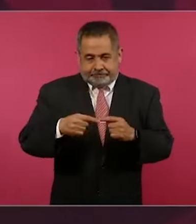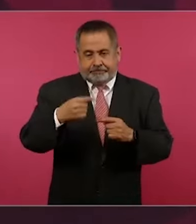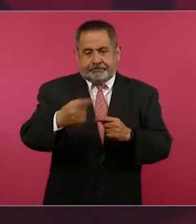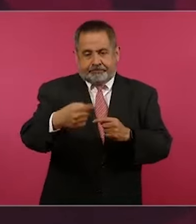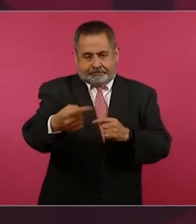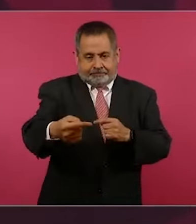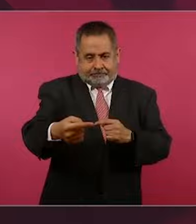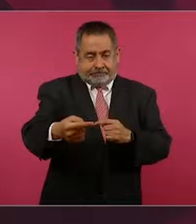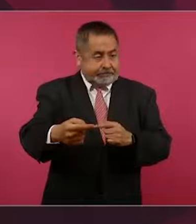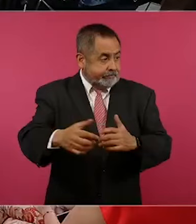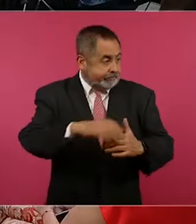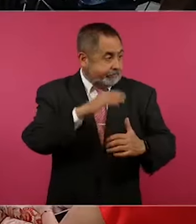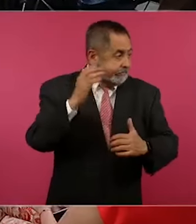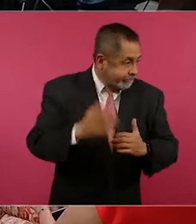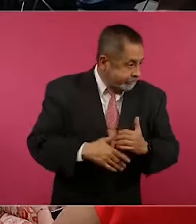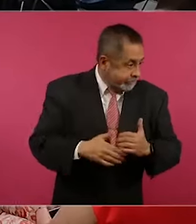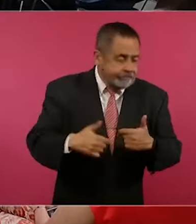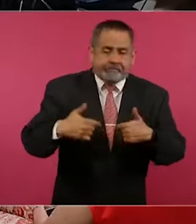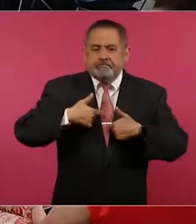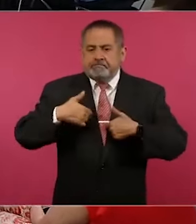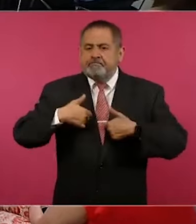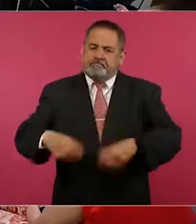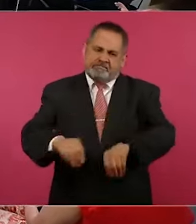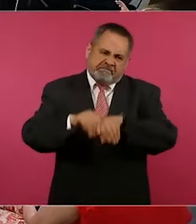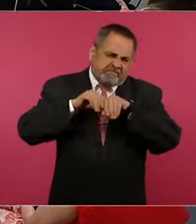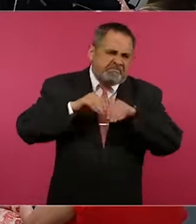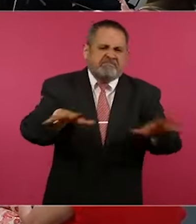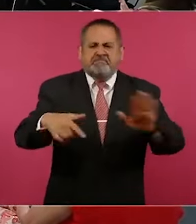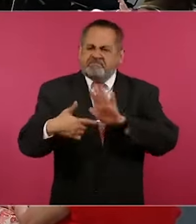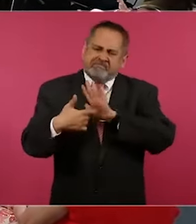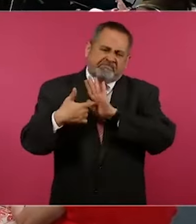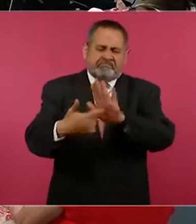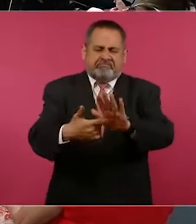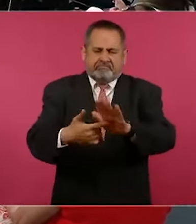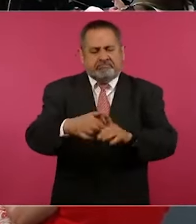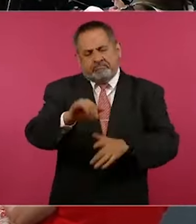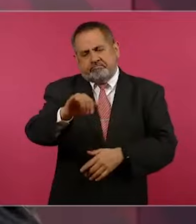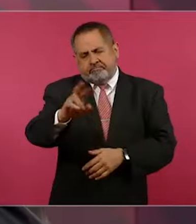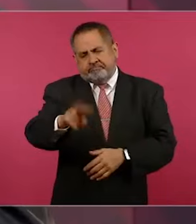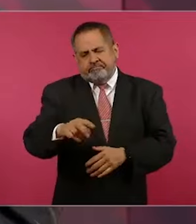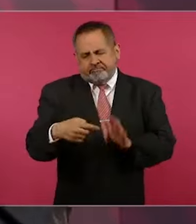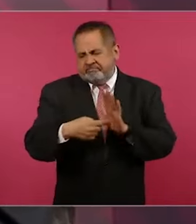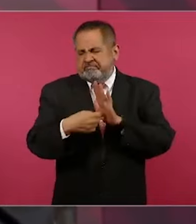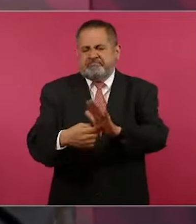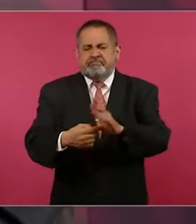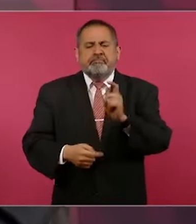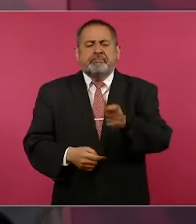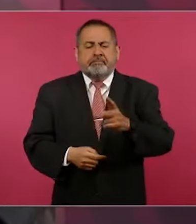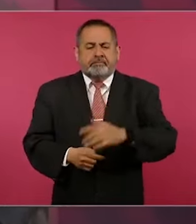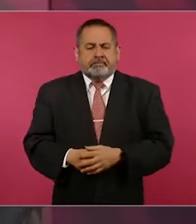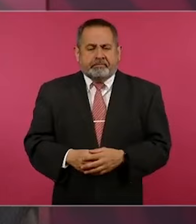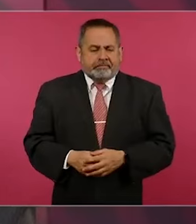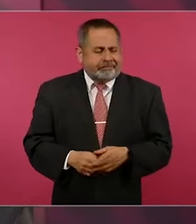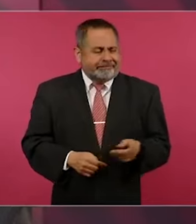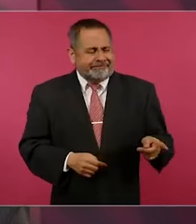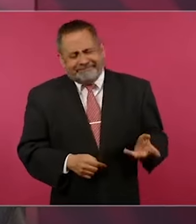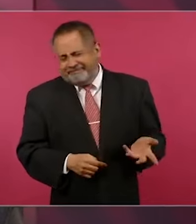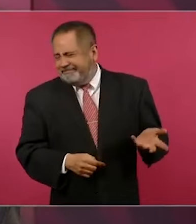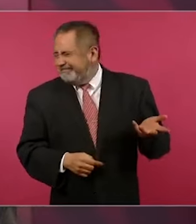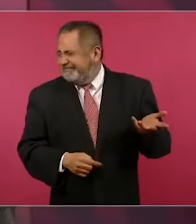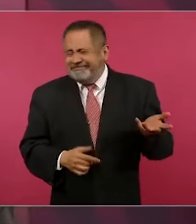vamos a dar a conocer, porque es incluso de mal gusto.